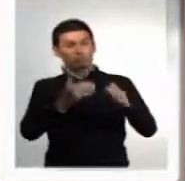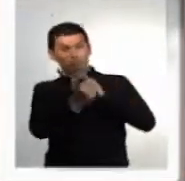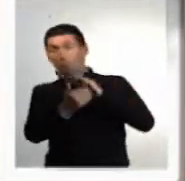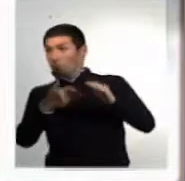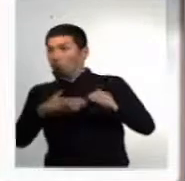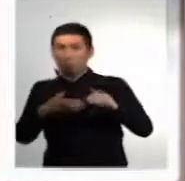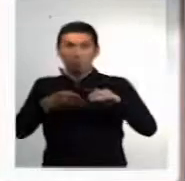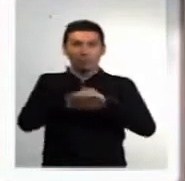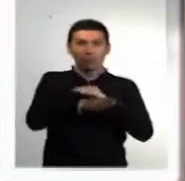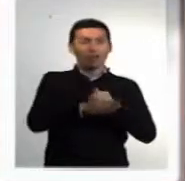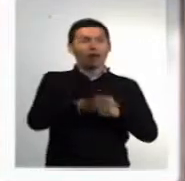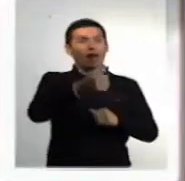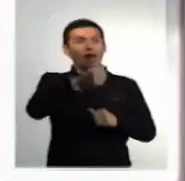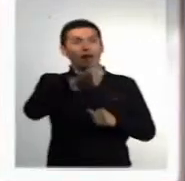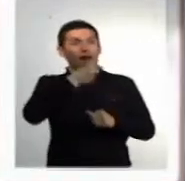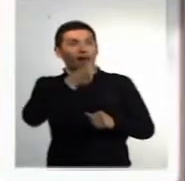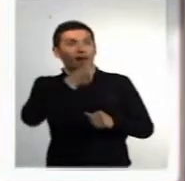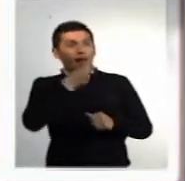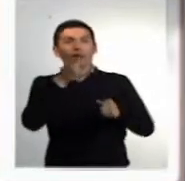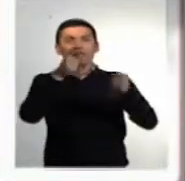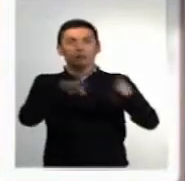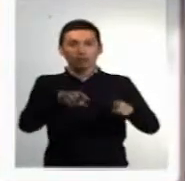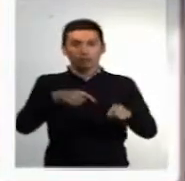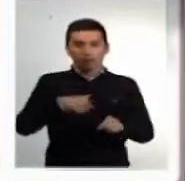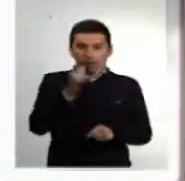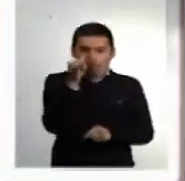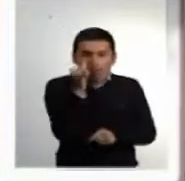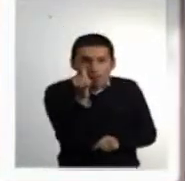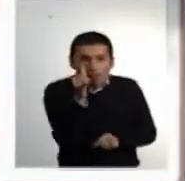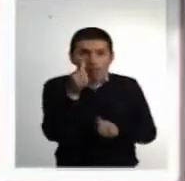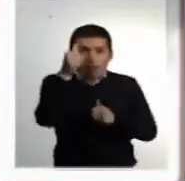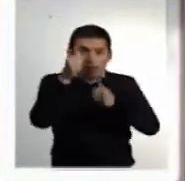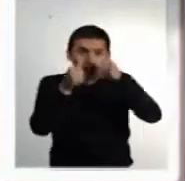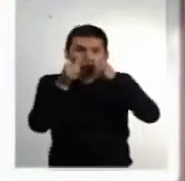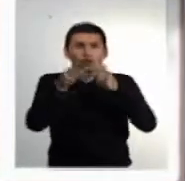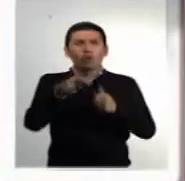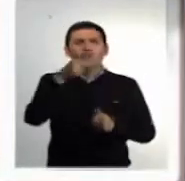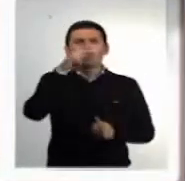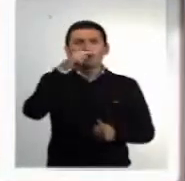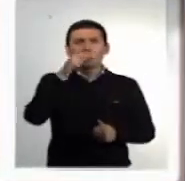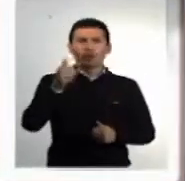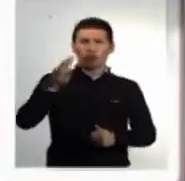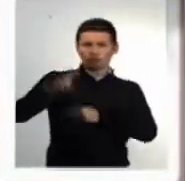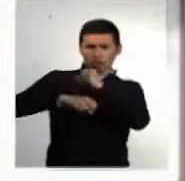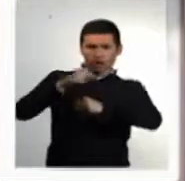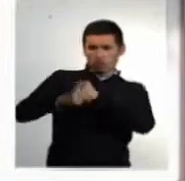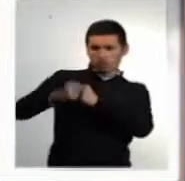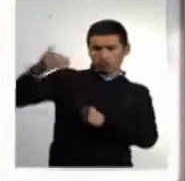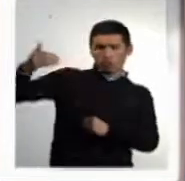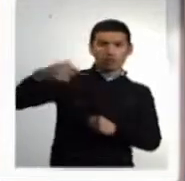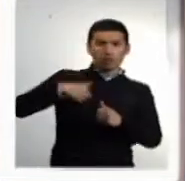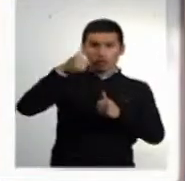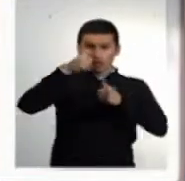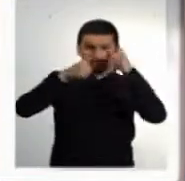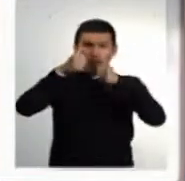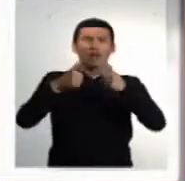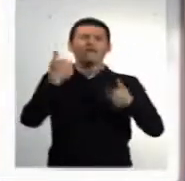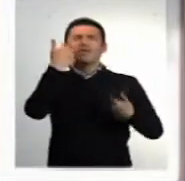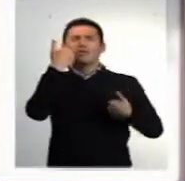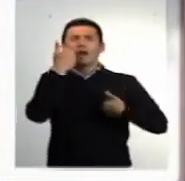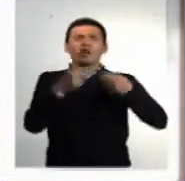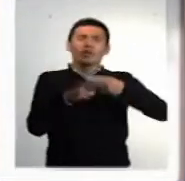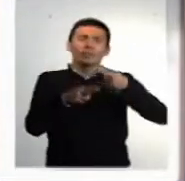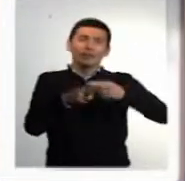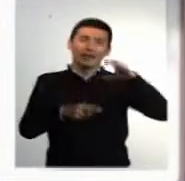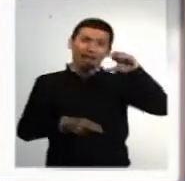nos permitió una entrevista, pero también nos dejó grabar una cirugía que le hizo a un niño de 12 años, una cirugía de cataratas que